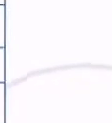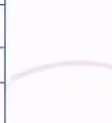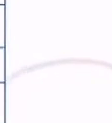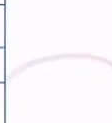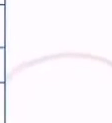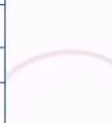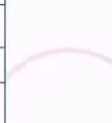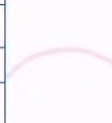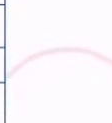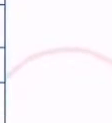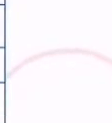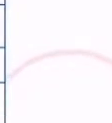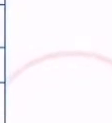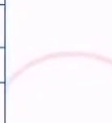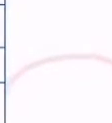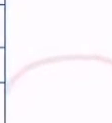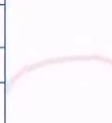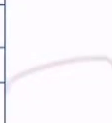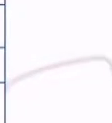están por mejorar.